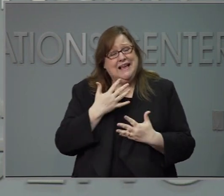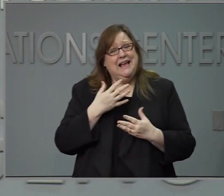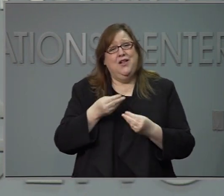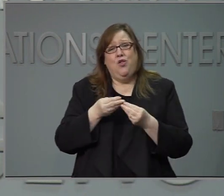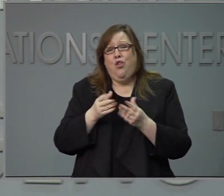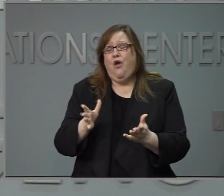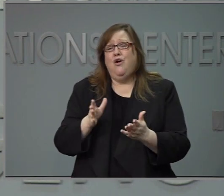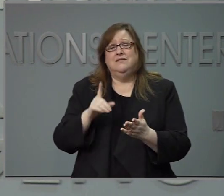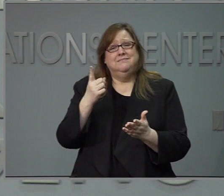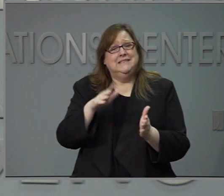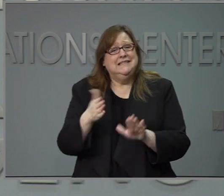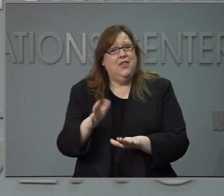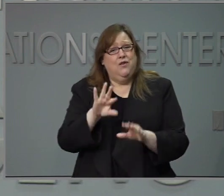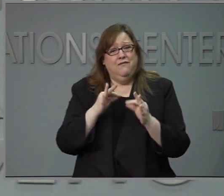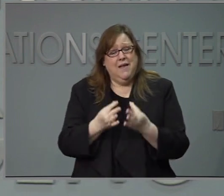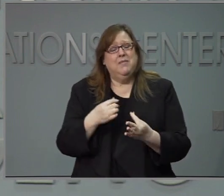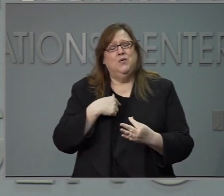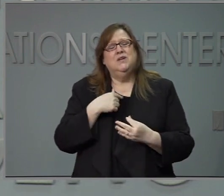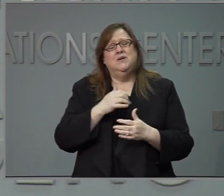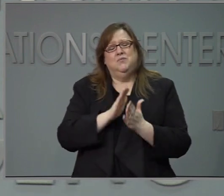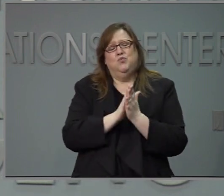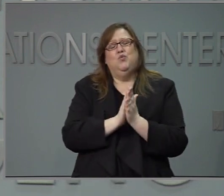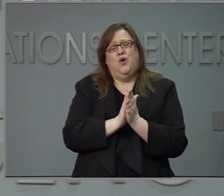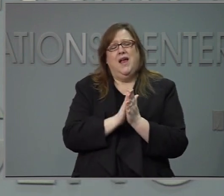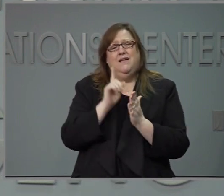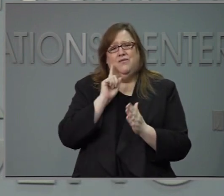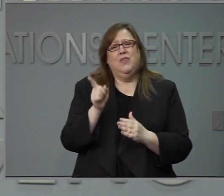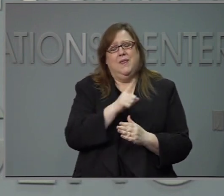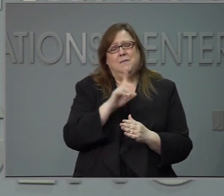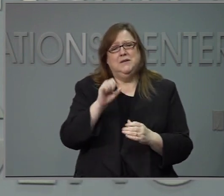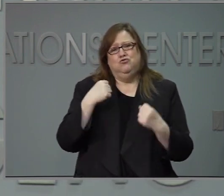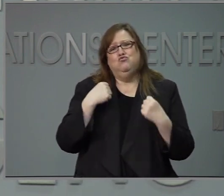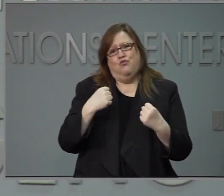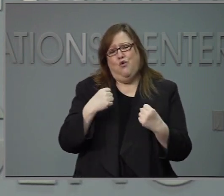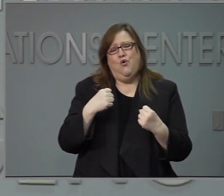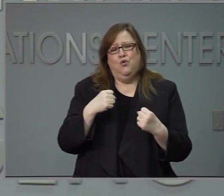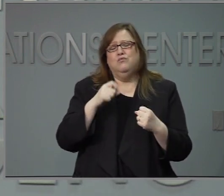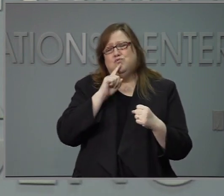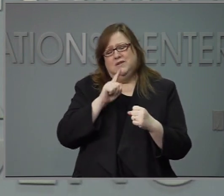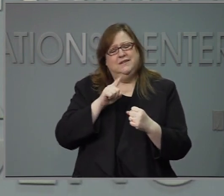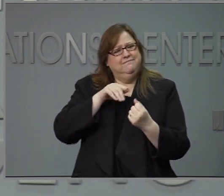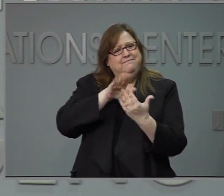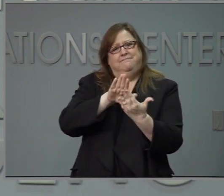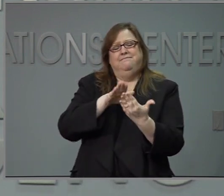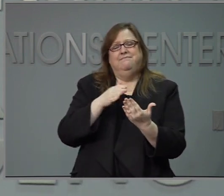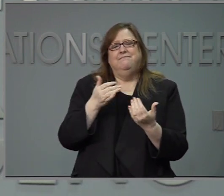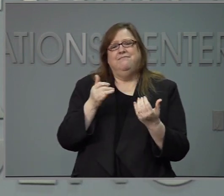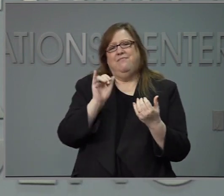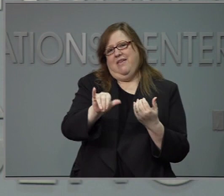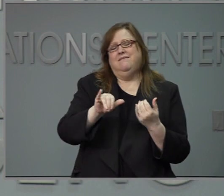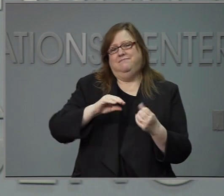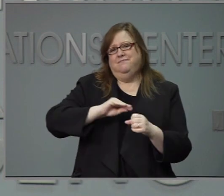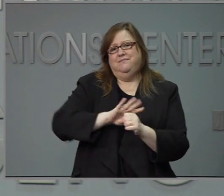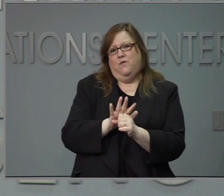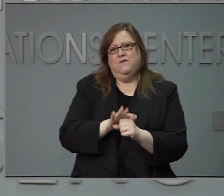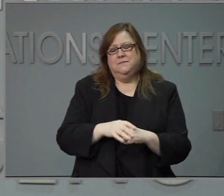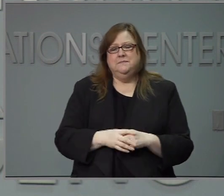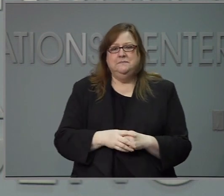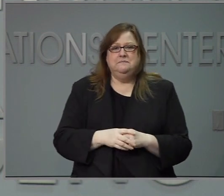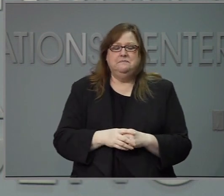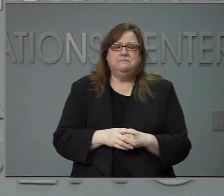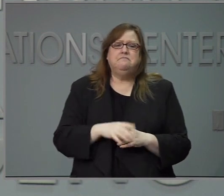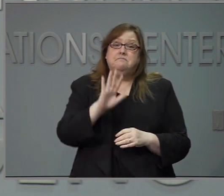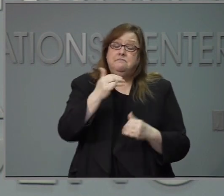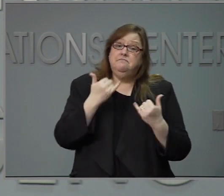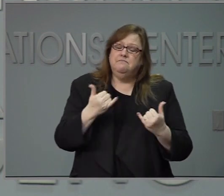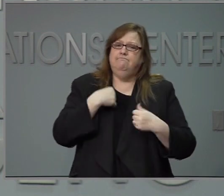combatiendo esta enfermedad. Hoy tengo el gusto de anunciar otra inversión en guarderías para ayudar a las familias y niños y a